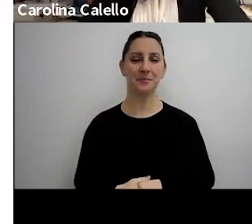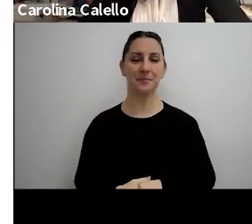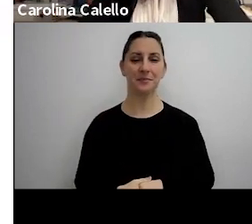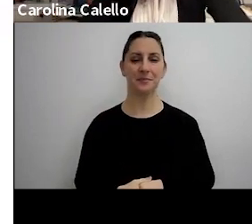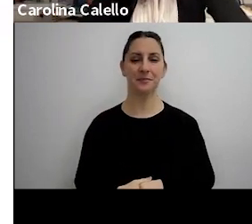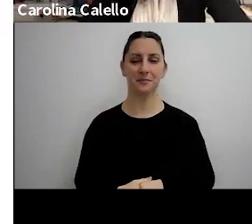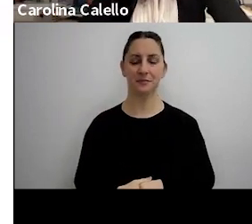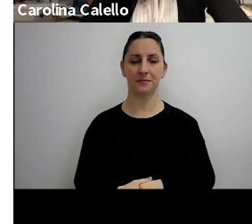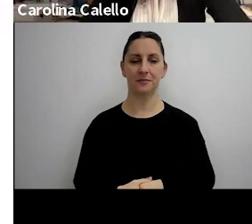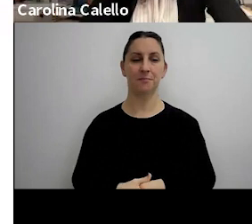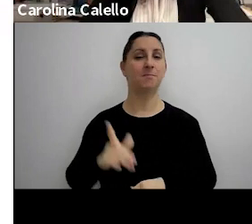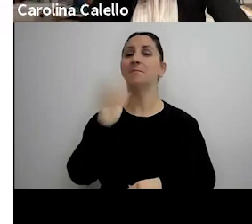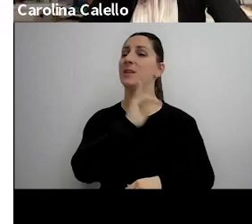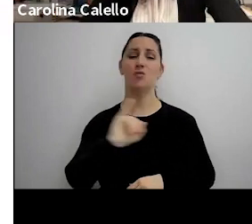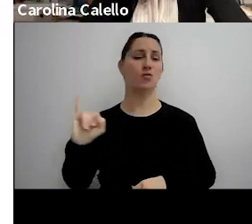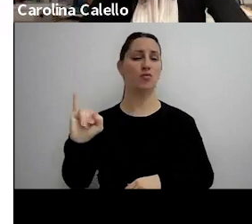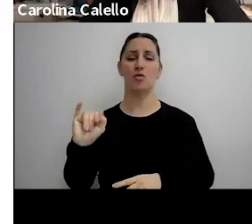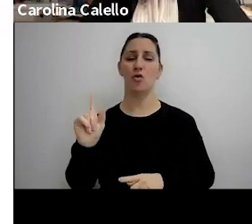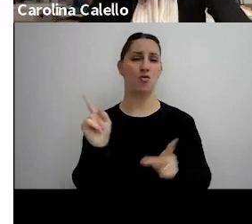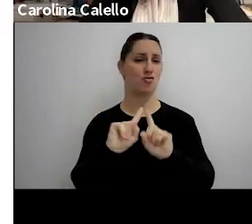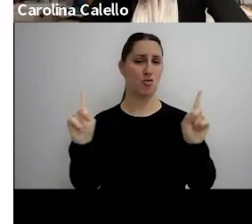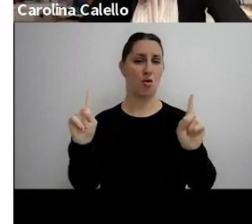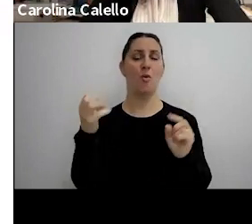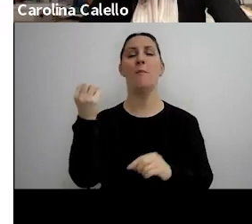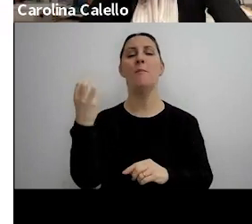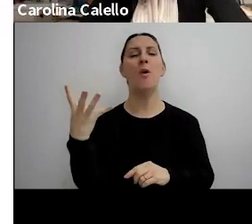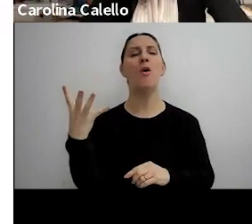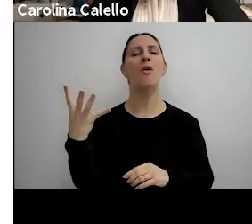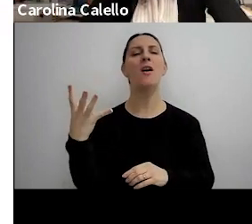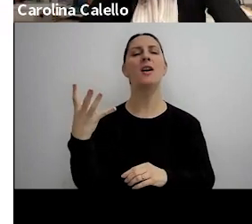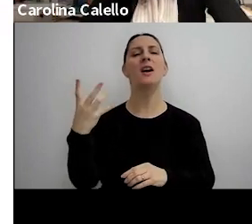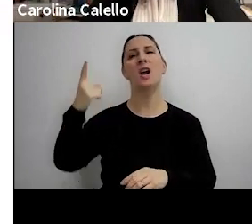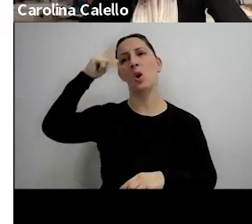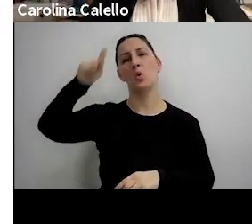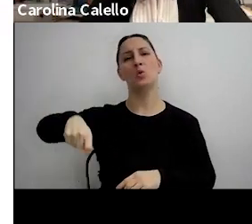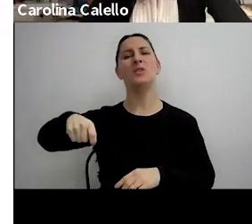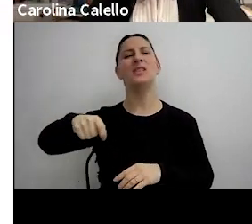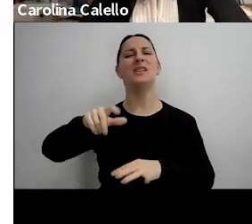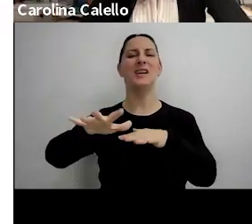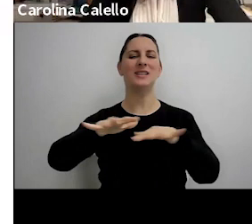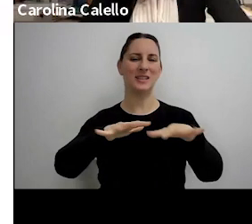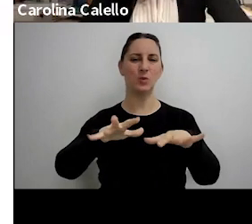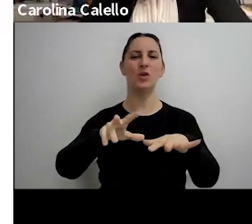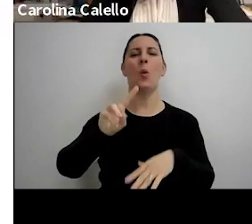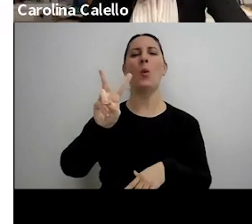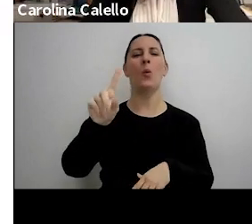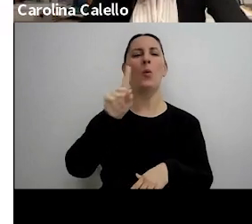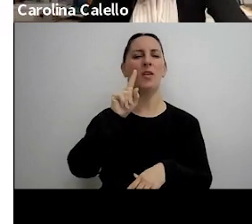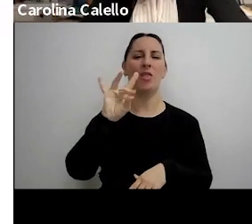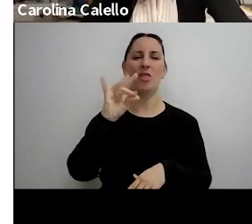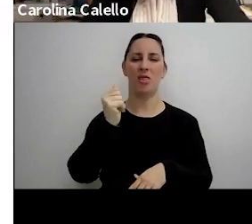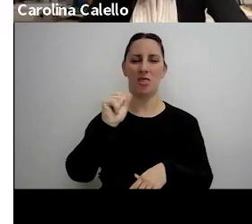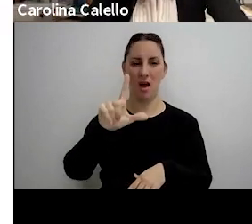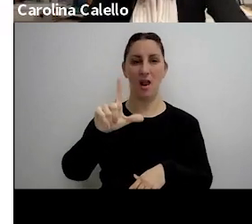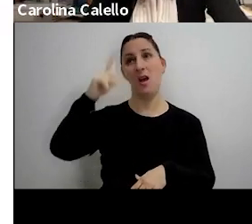no denunció ¿por qué no denunció? porque en el medio falló la corte en la causa Vidal entonces el tribunal